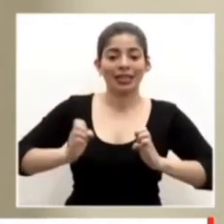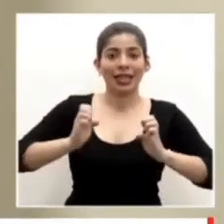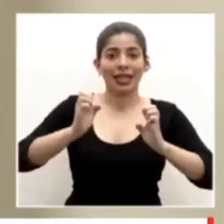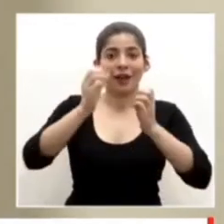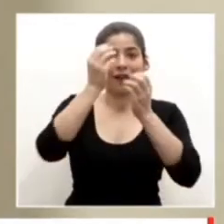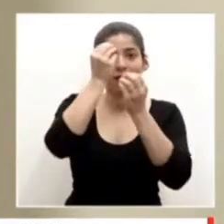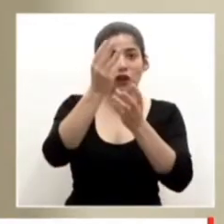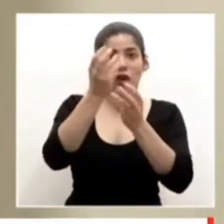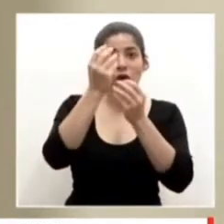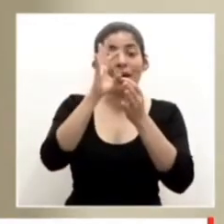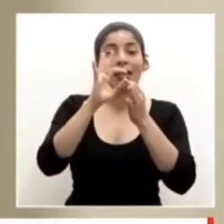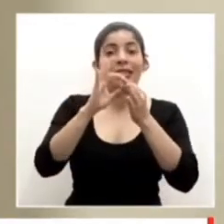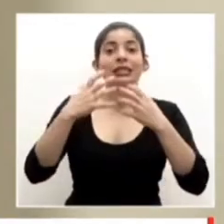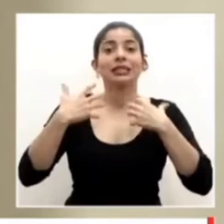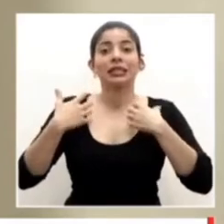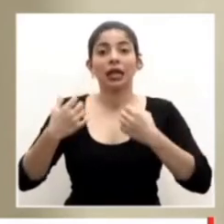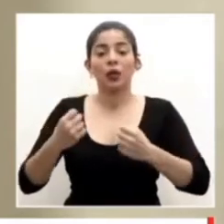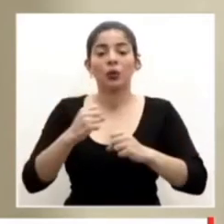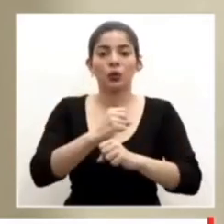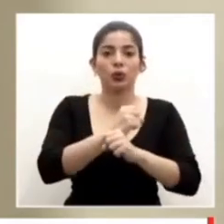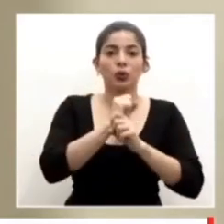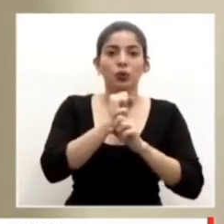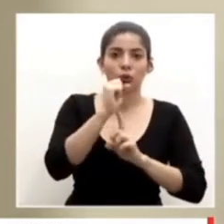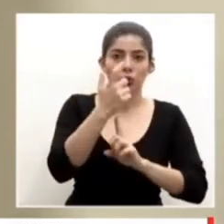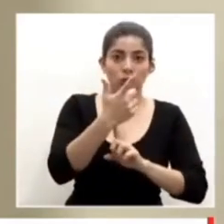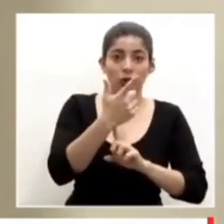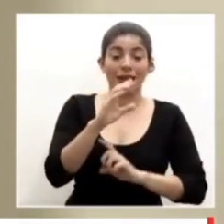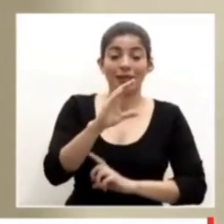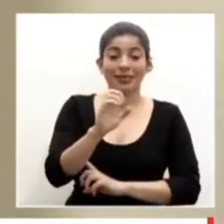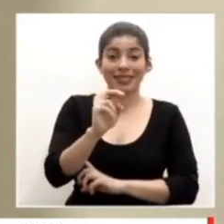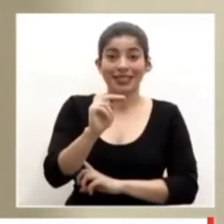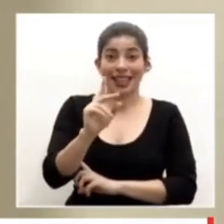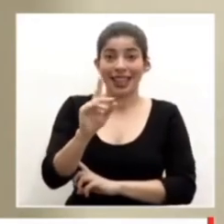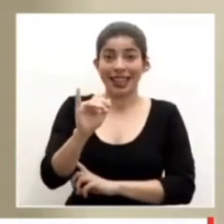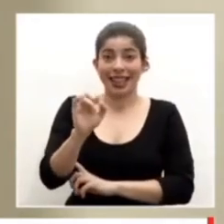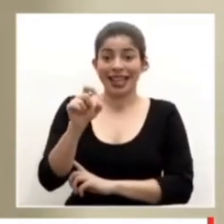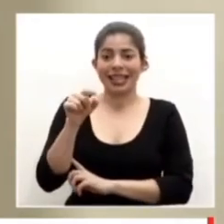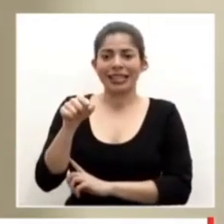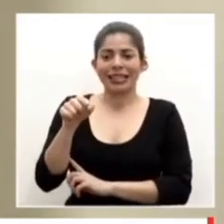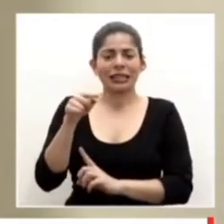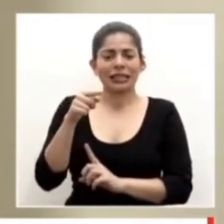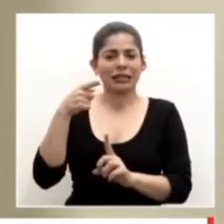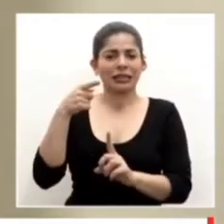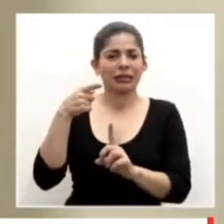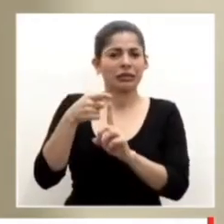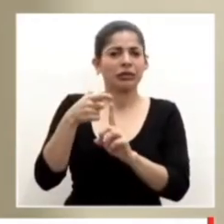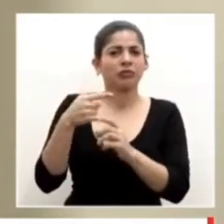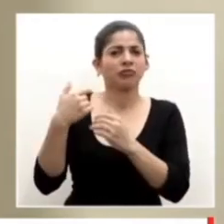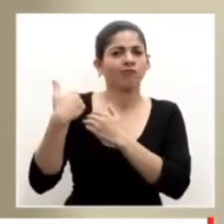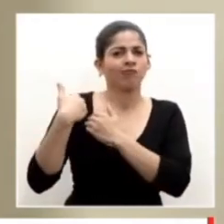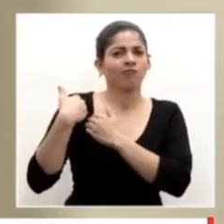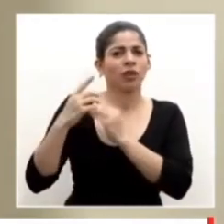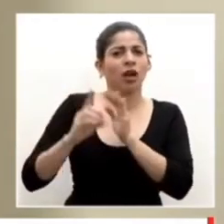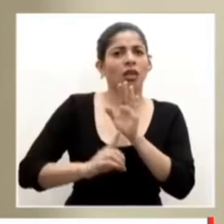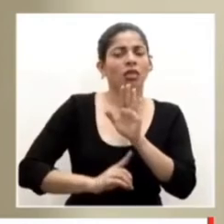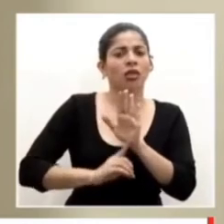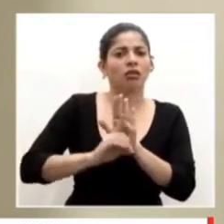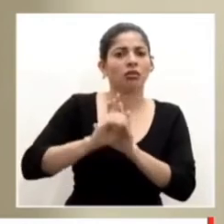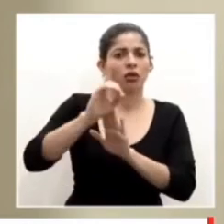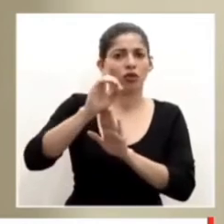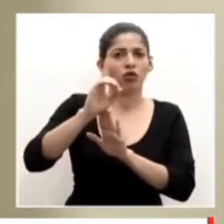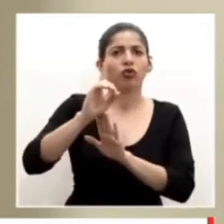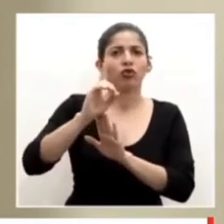Información en Salud y Seguridad Social. El CENDEIS es el eje de desarrollo de nuestro